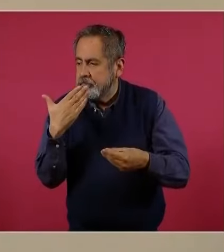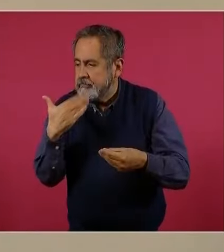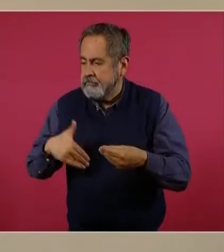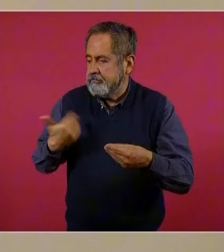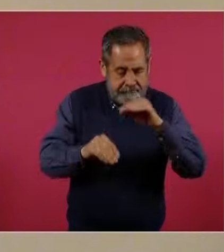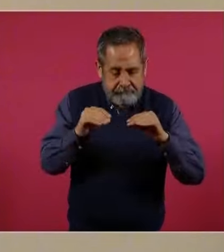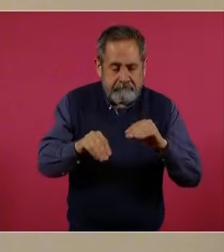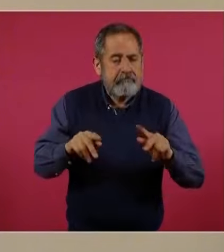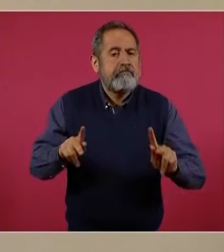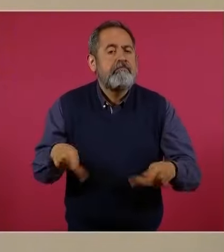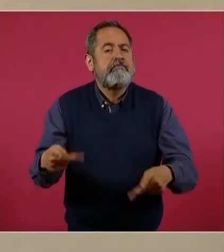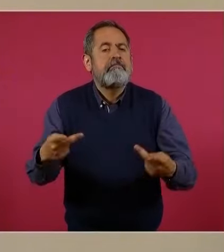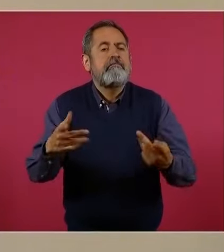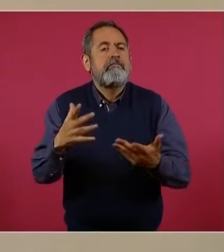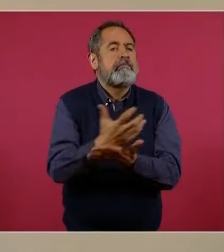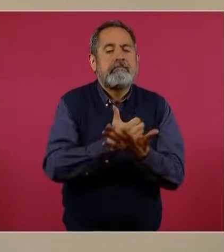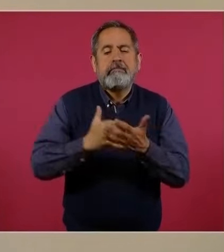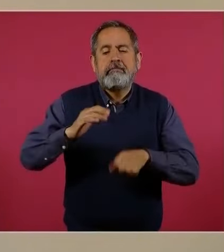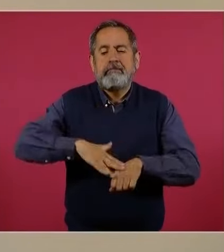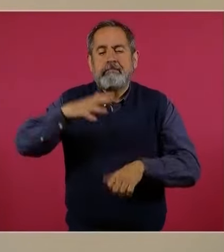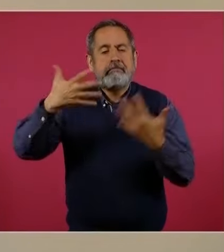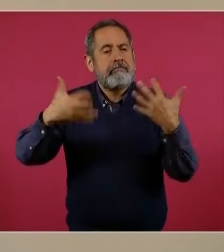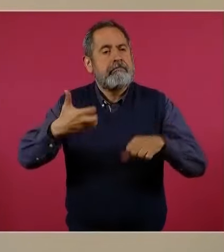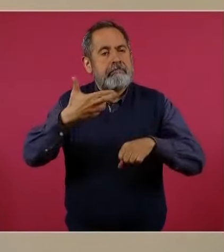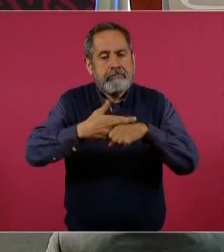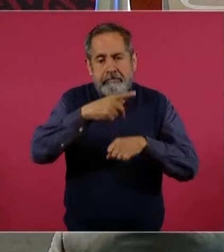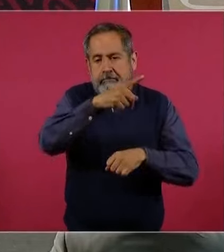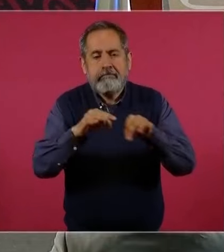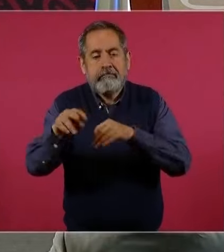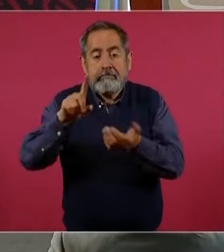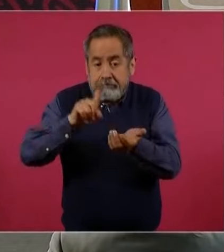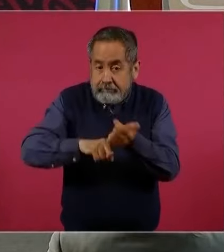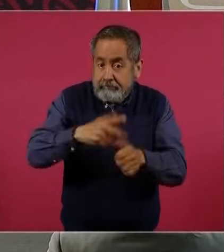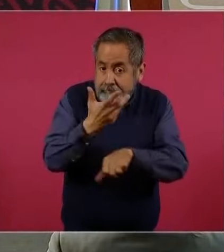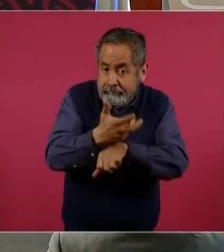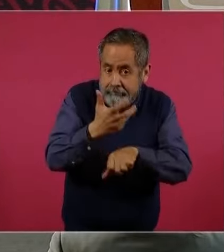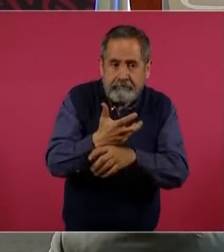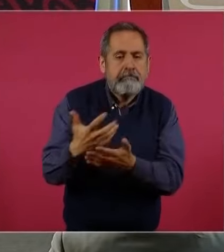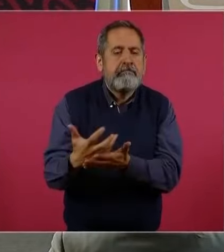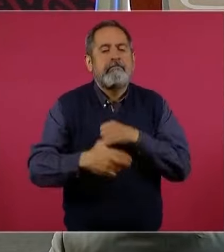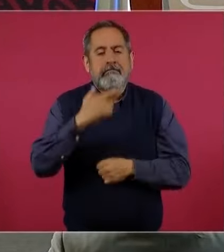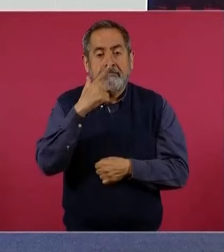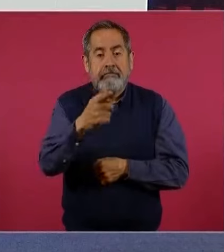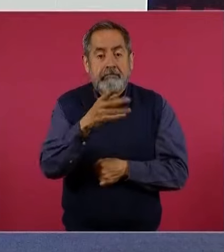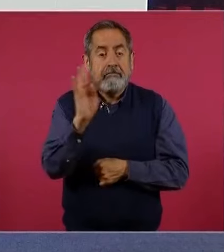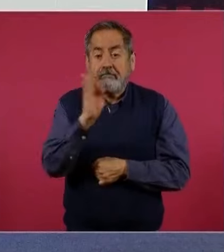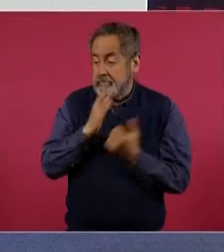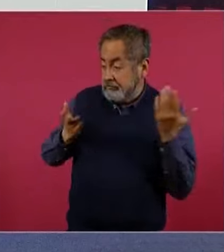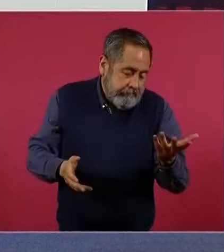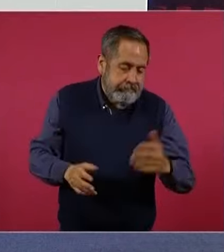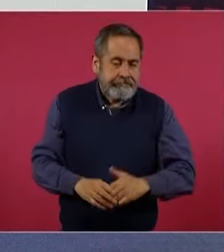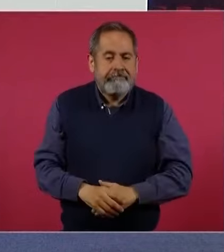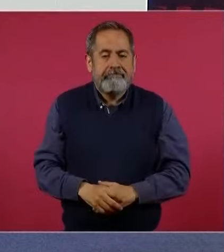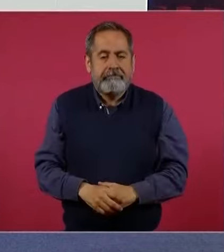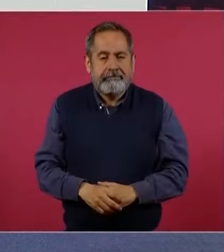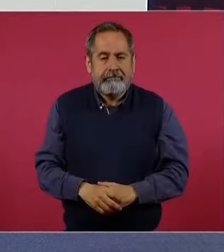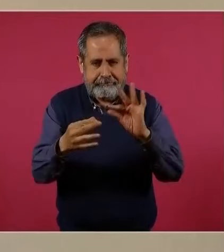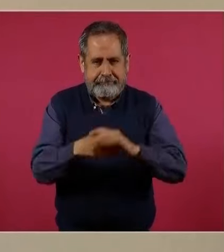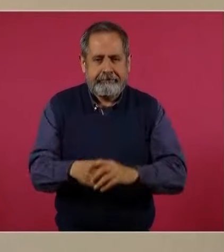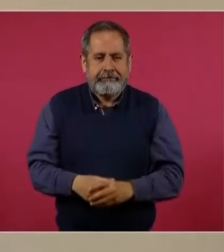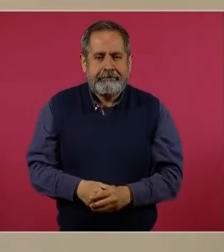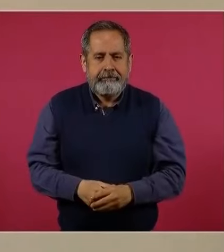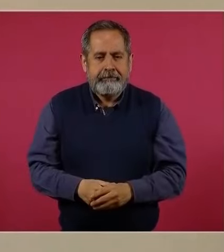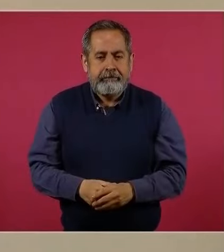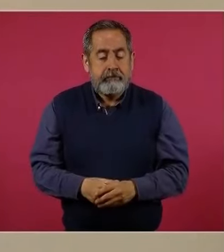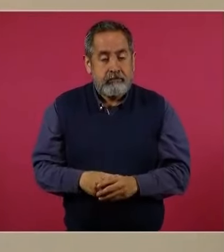inversionistas y de las empresas como de los trabajadores y los consumidores estadounidenses. Basta un ejemplo,